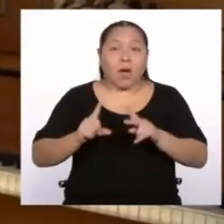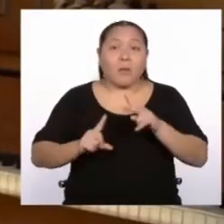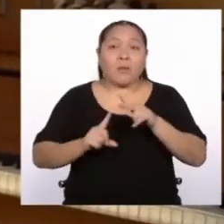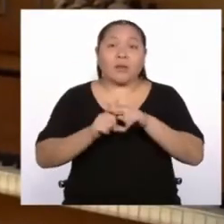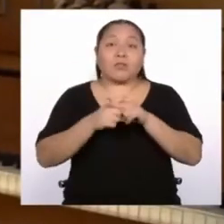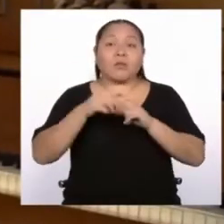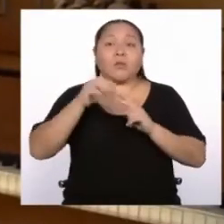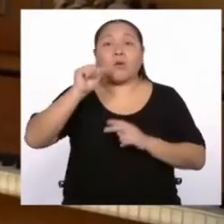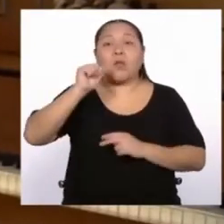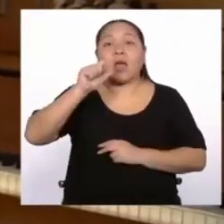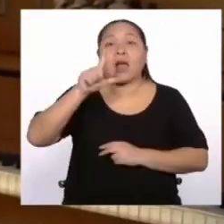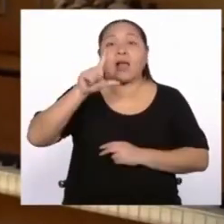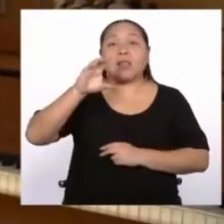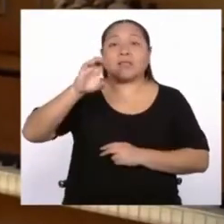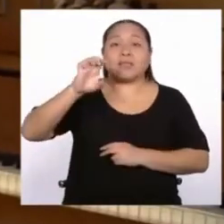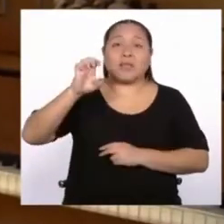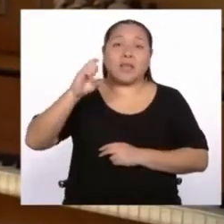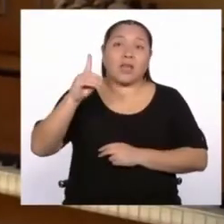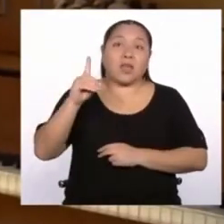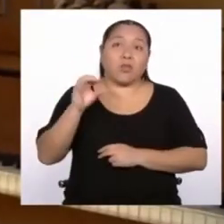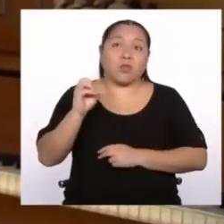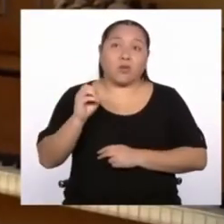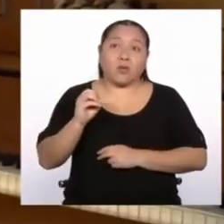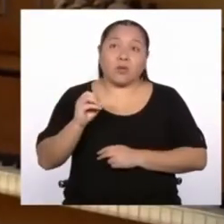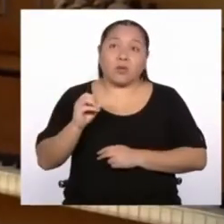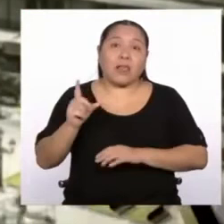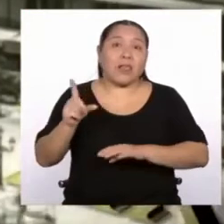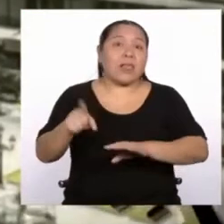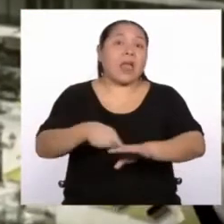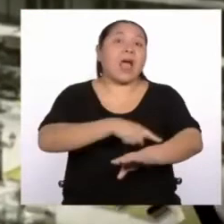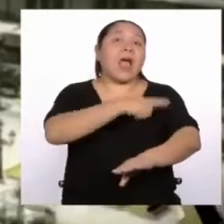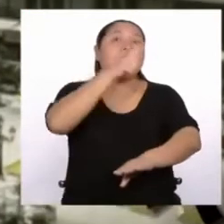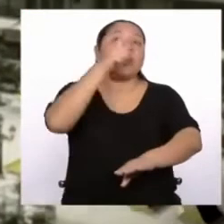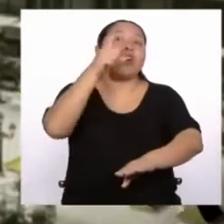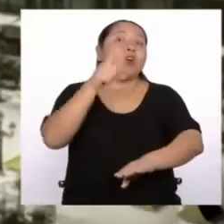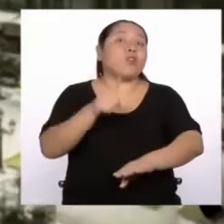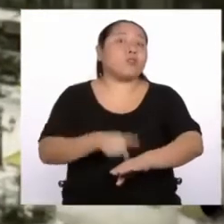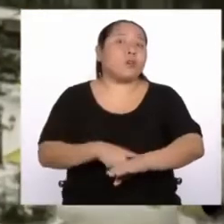Alcedo, el largo tiempo no existía.